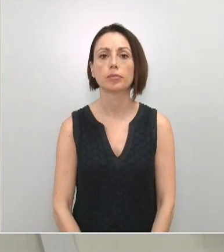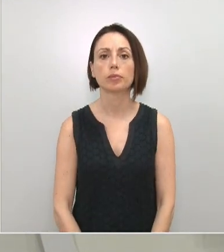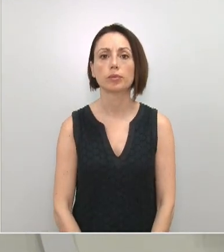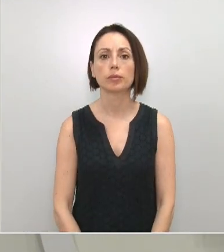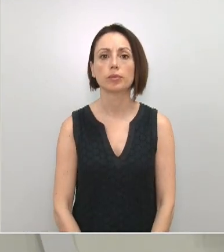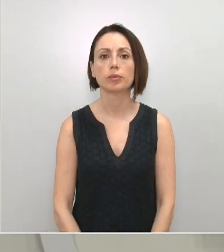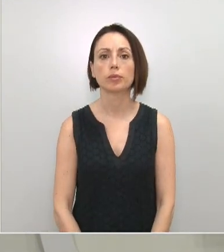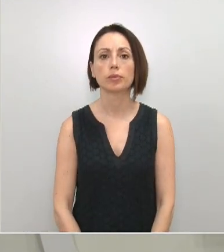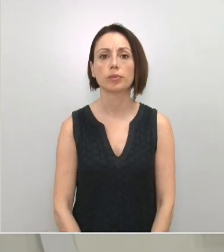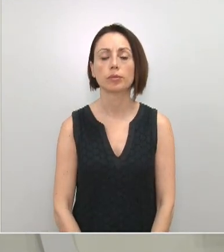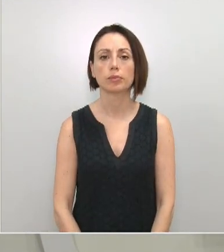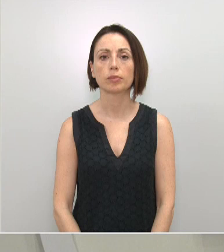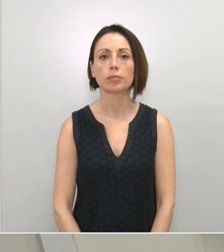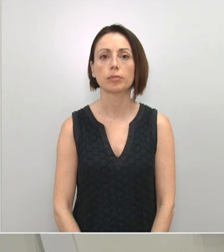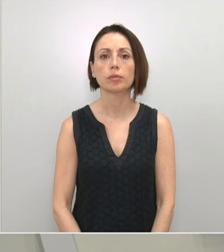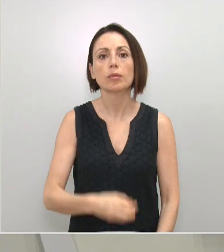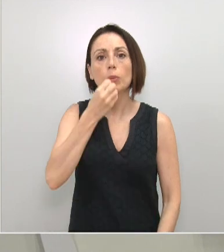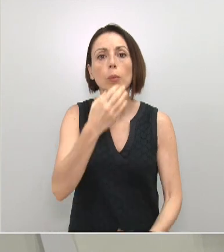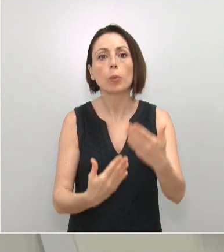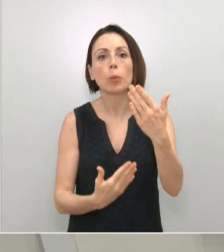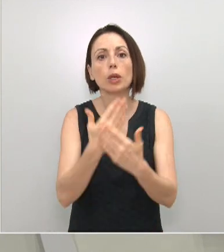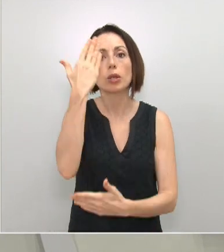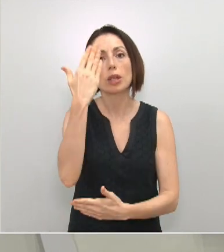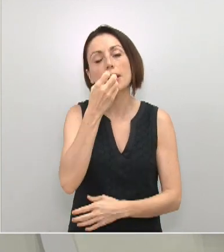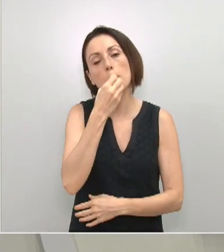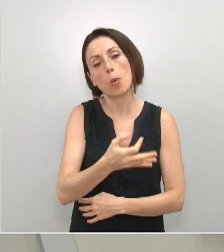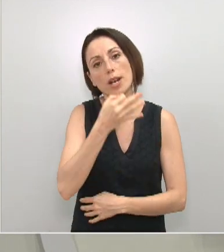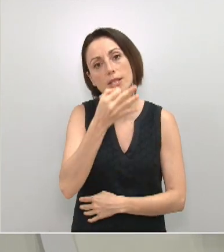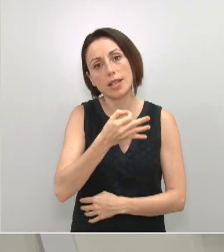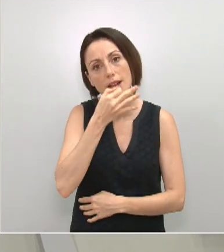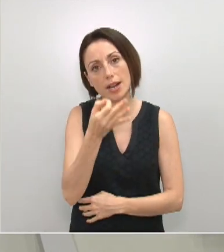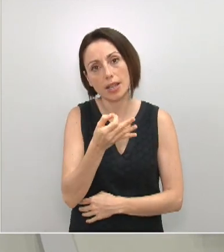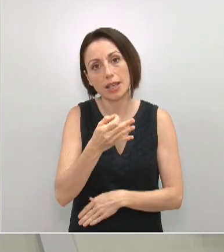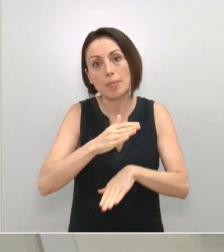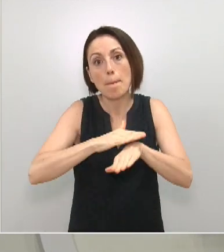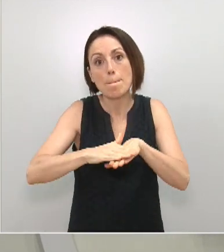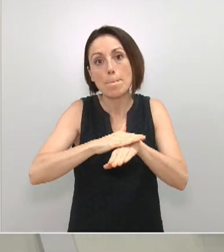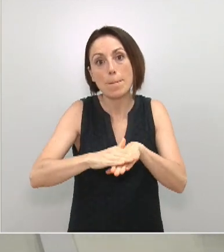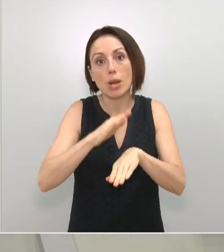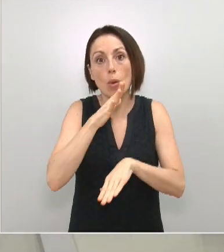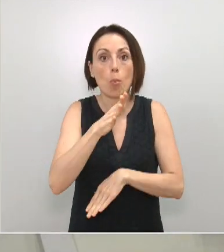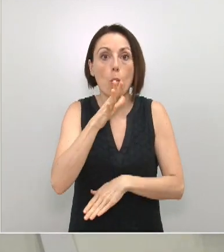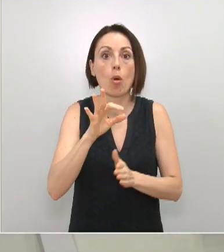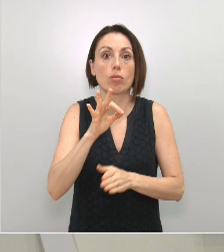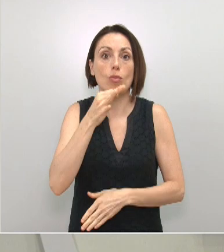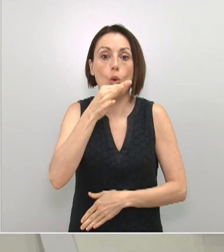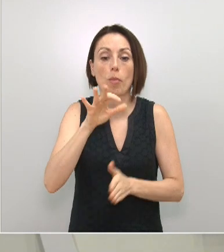Muy bien. Buenos días, buenas tardes. Disculpen el retraso, pero